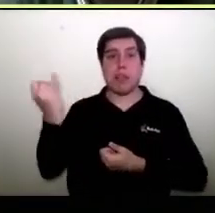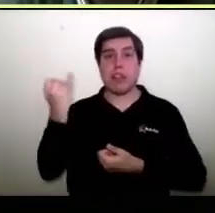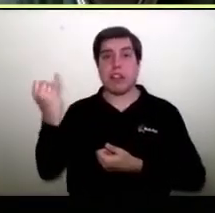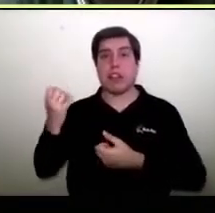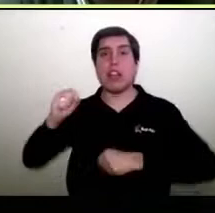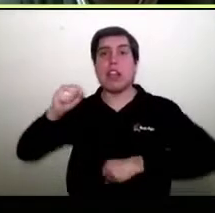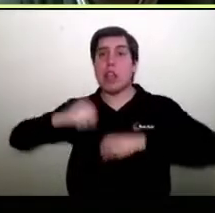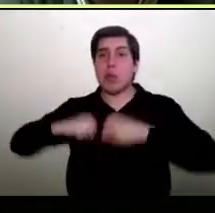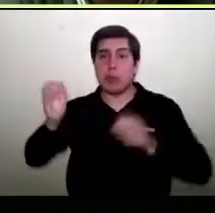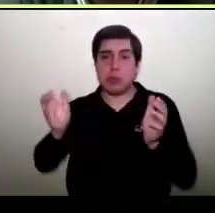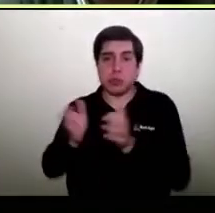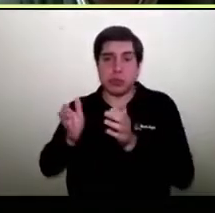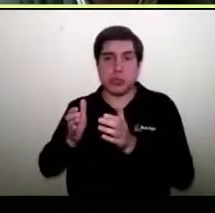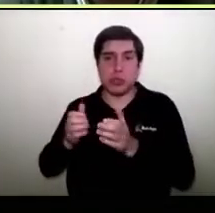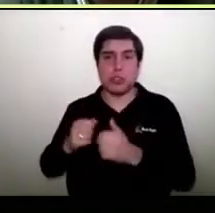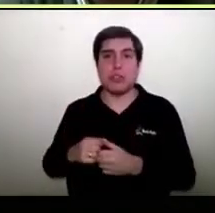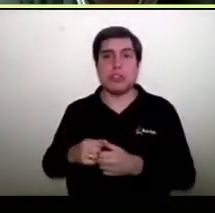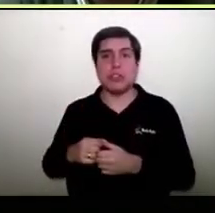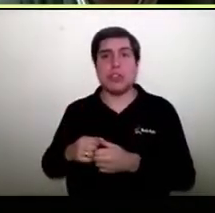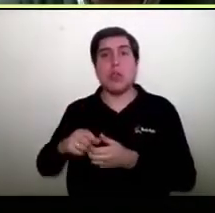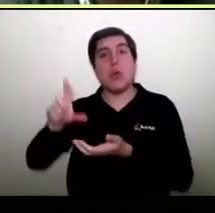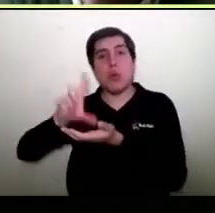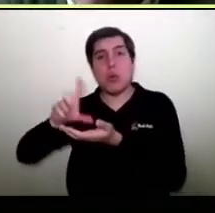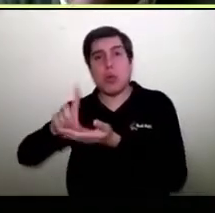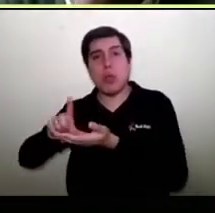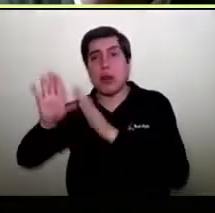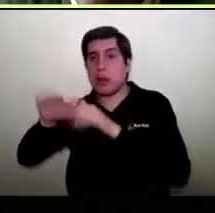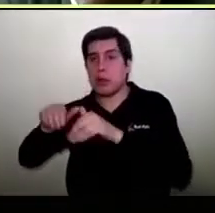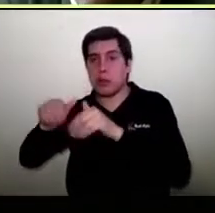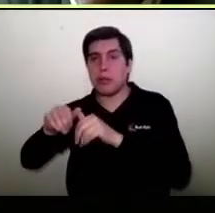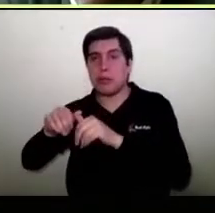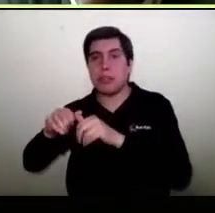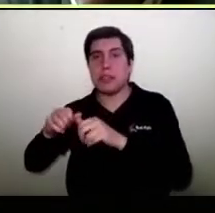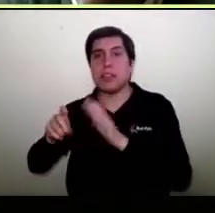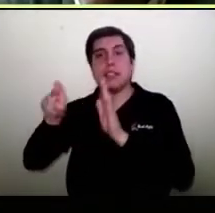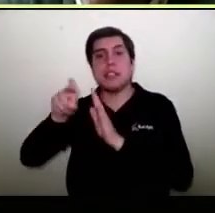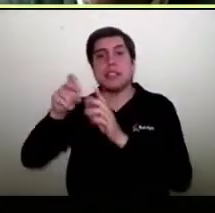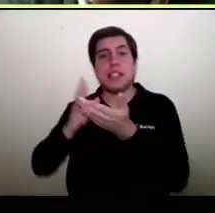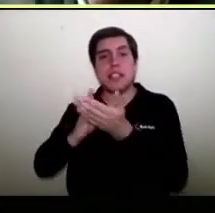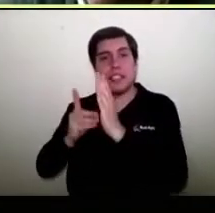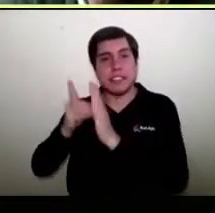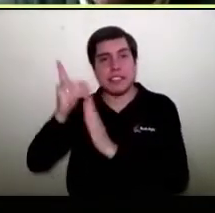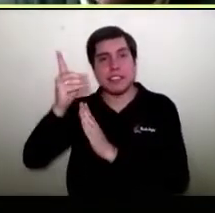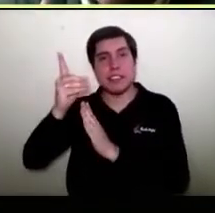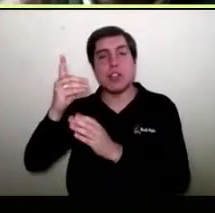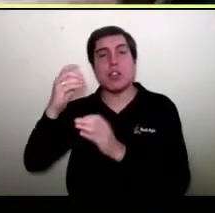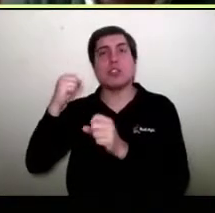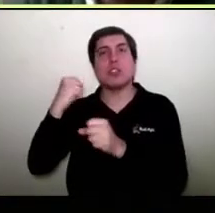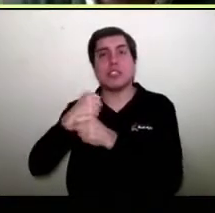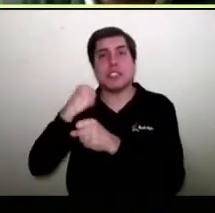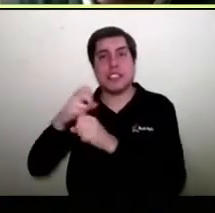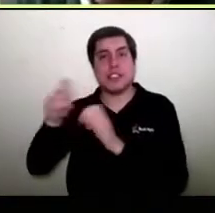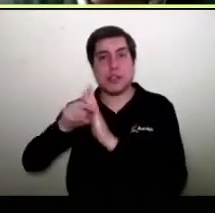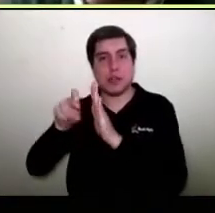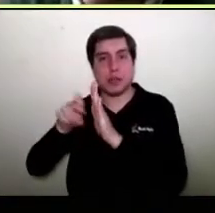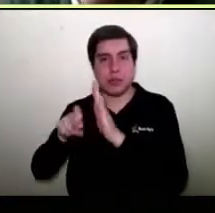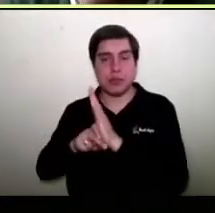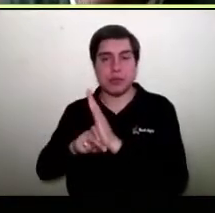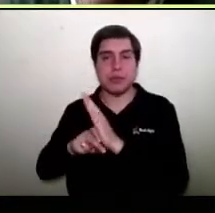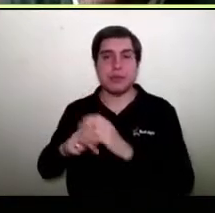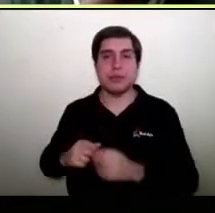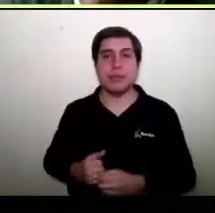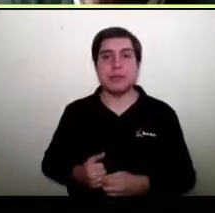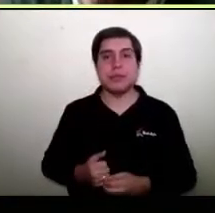mismo lugar para desarrollar su negocio profesionalmente más